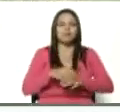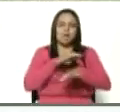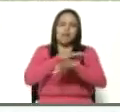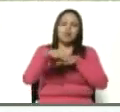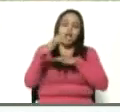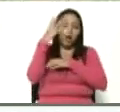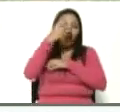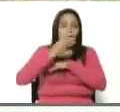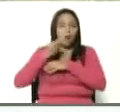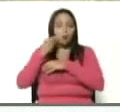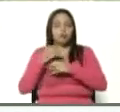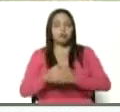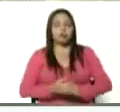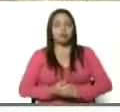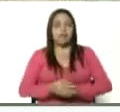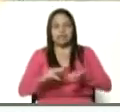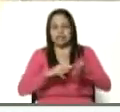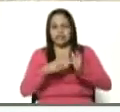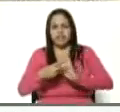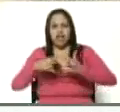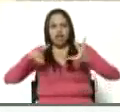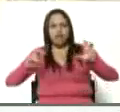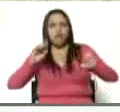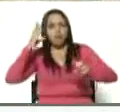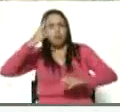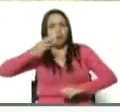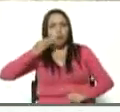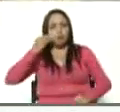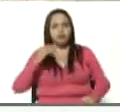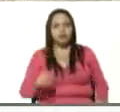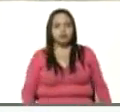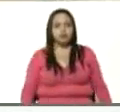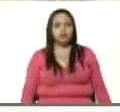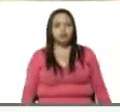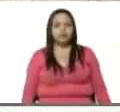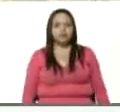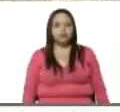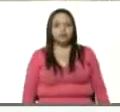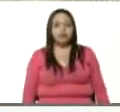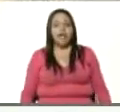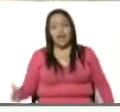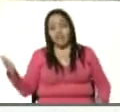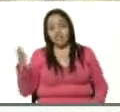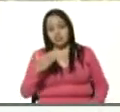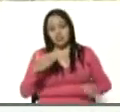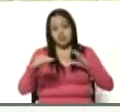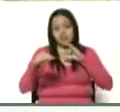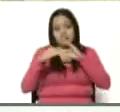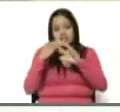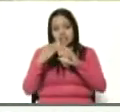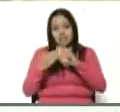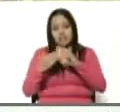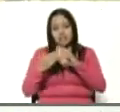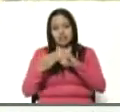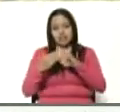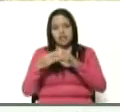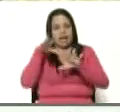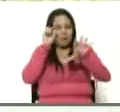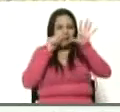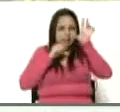jóvenes. Quiere decir que la nueva generación ha llegado el mensaje de producir,